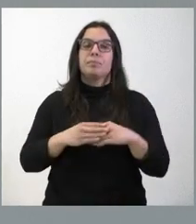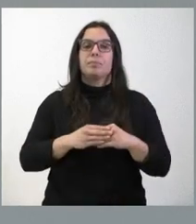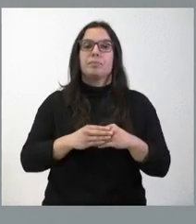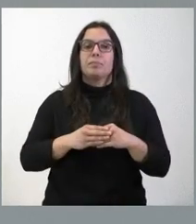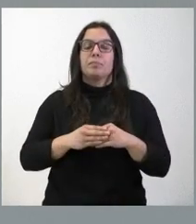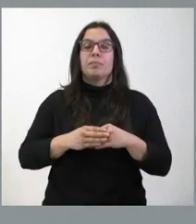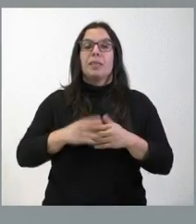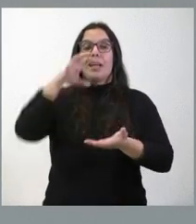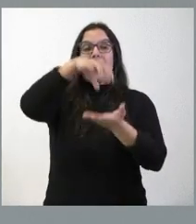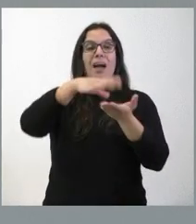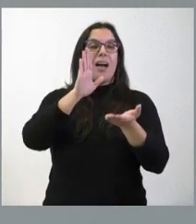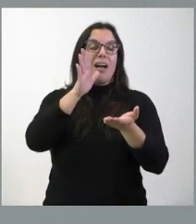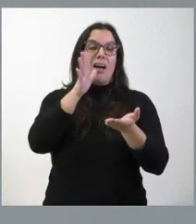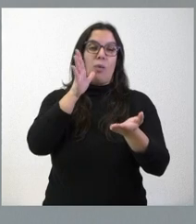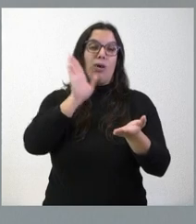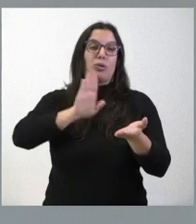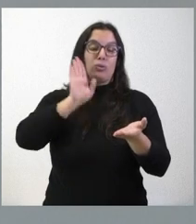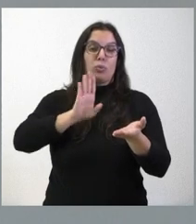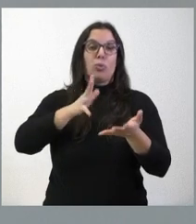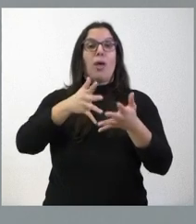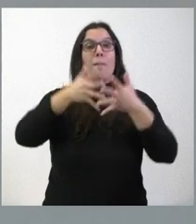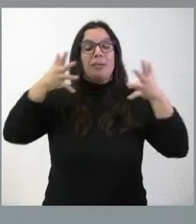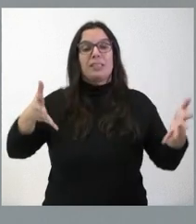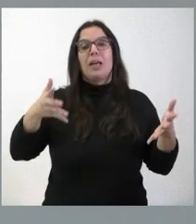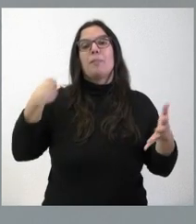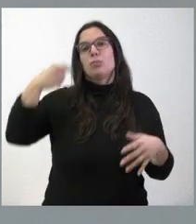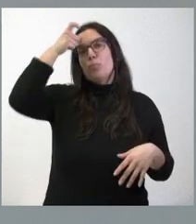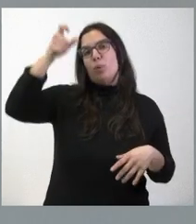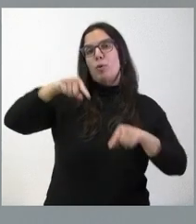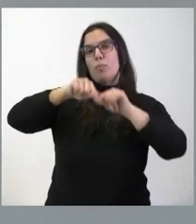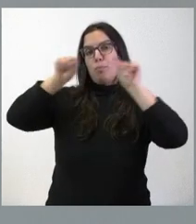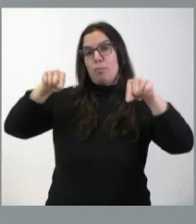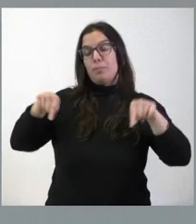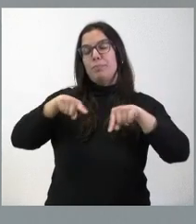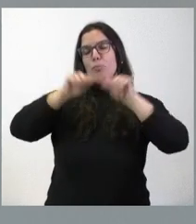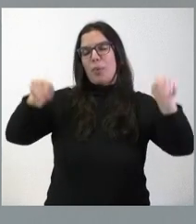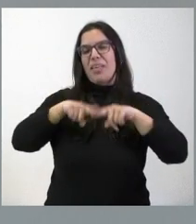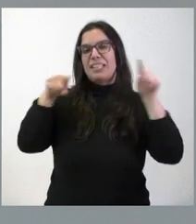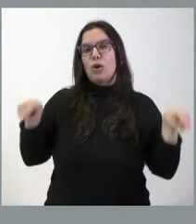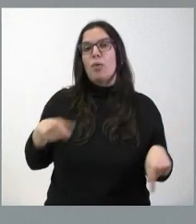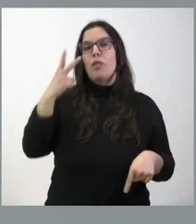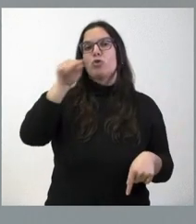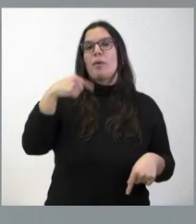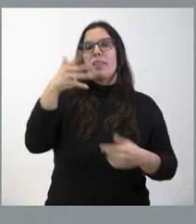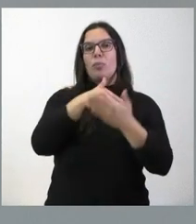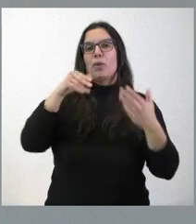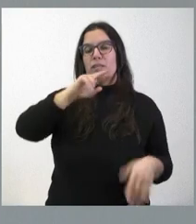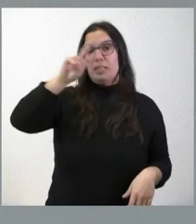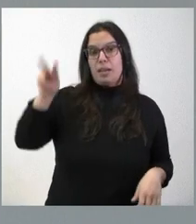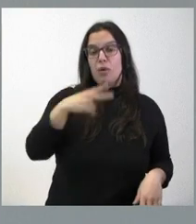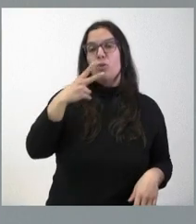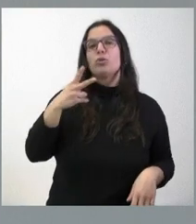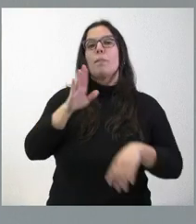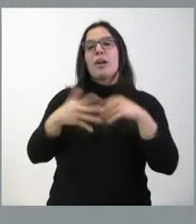depuradora de aguas residuales de Palazuelos de Eresma, en Segovia, con un presupuesto de 2,5 millones de euros y, con ello, se va a dar